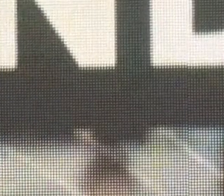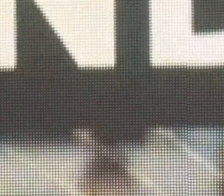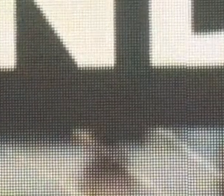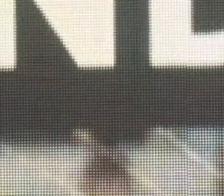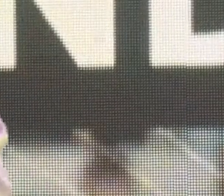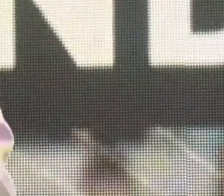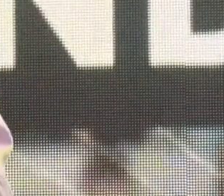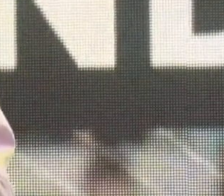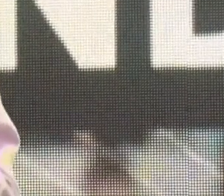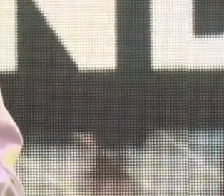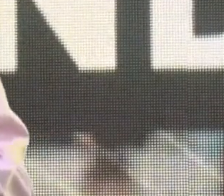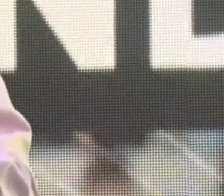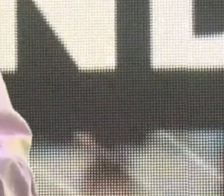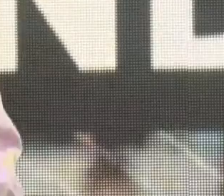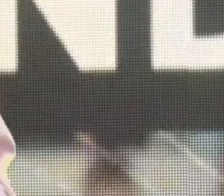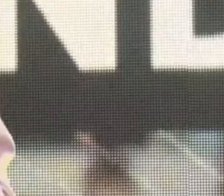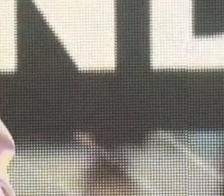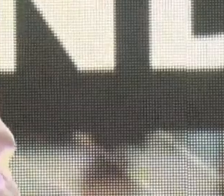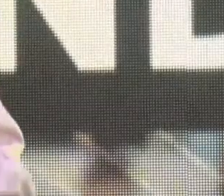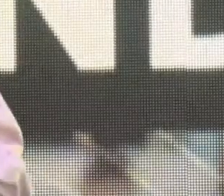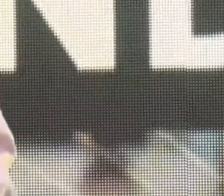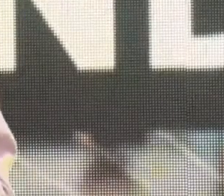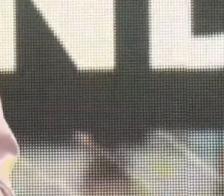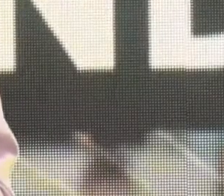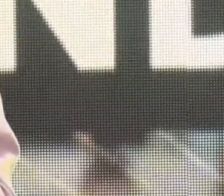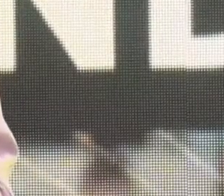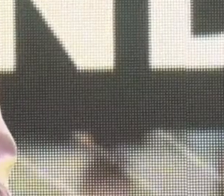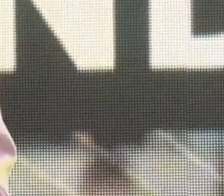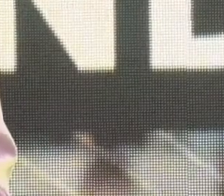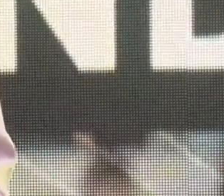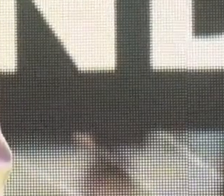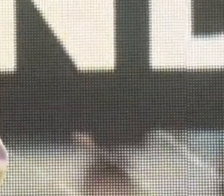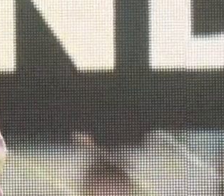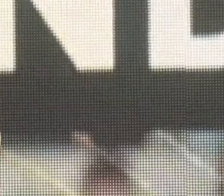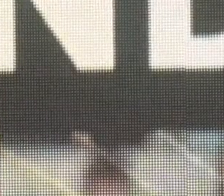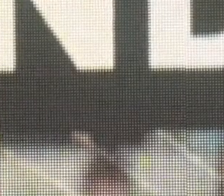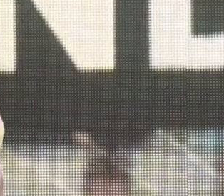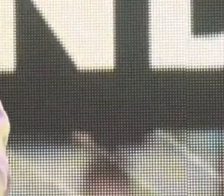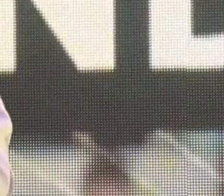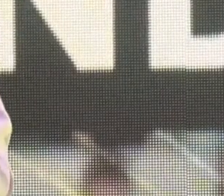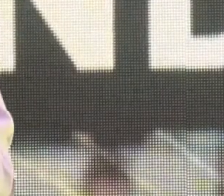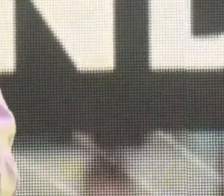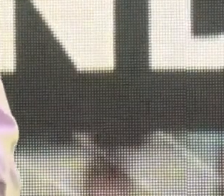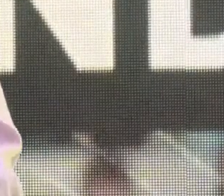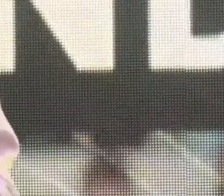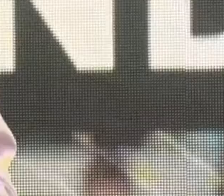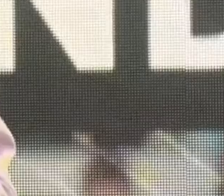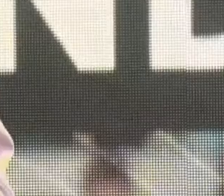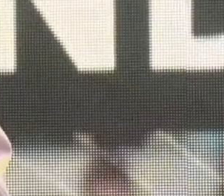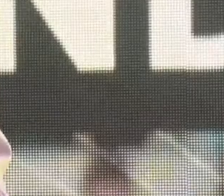Y llevó a ARCOR a una expansión y a un crecimiento realmente admirables. Fue el primer